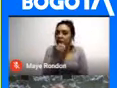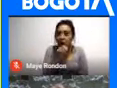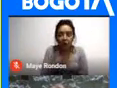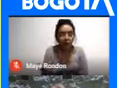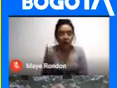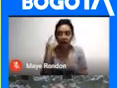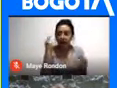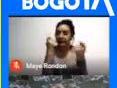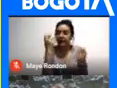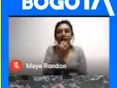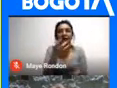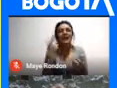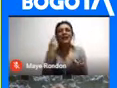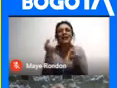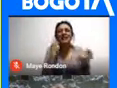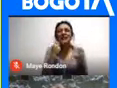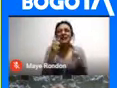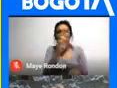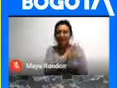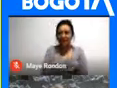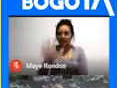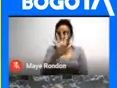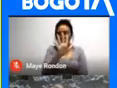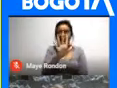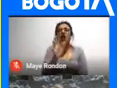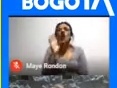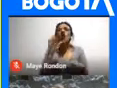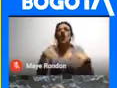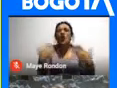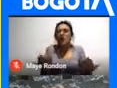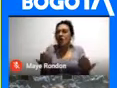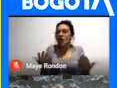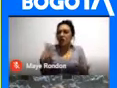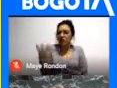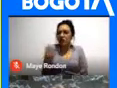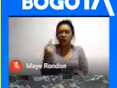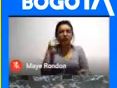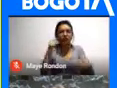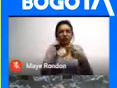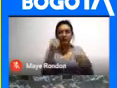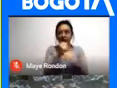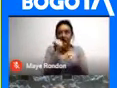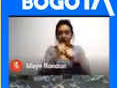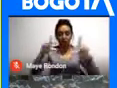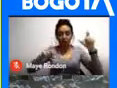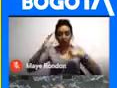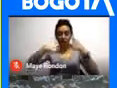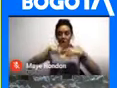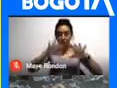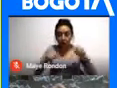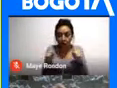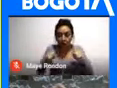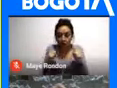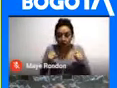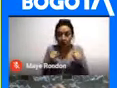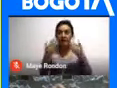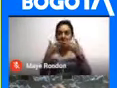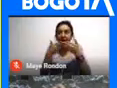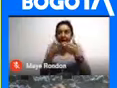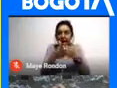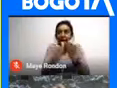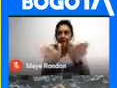es toda la estrategia regional Y es como no solo trabajamos Por el turismo de Bogotá Sino empezamos a ampliar